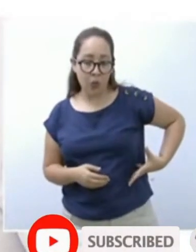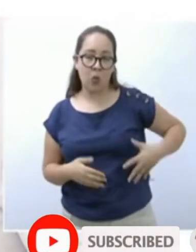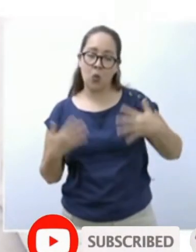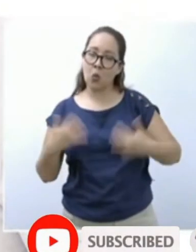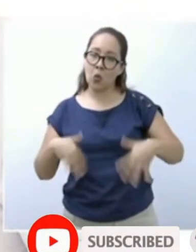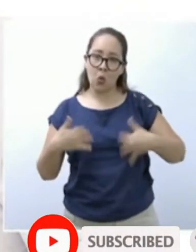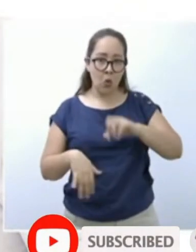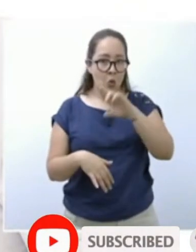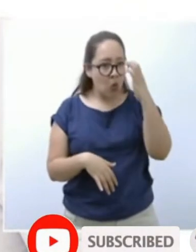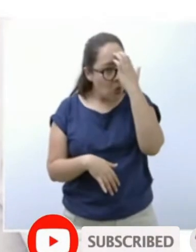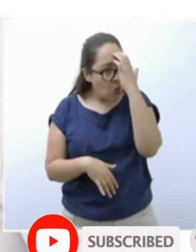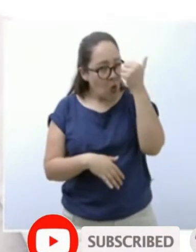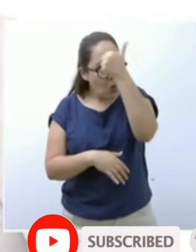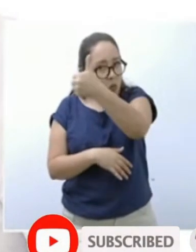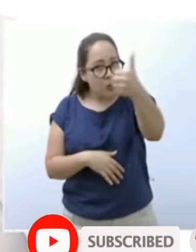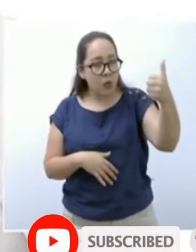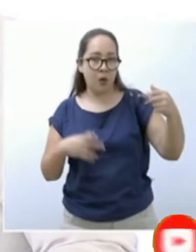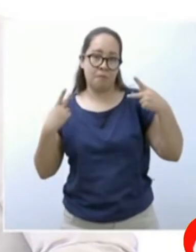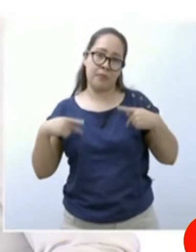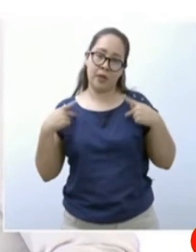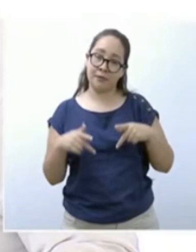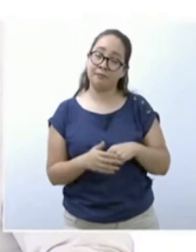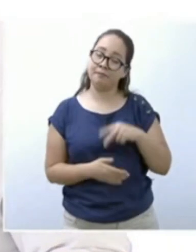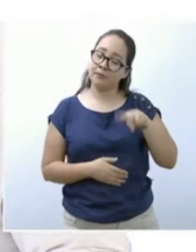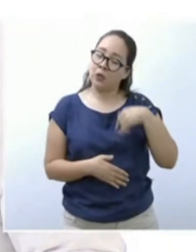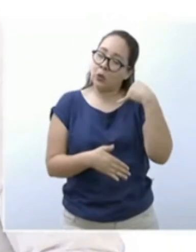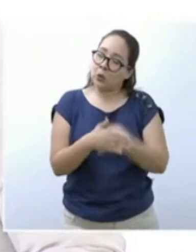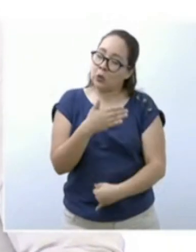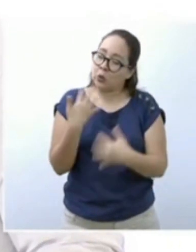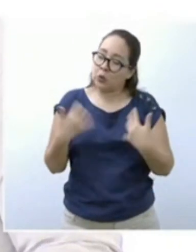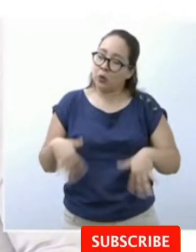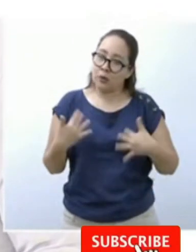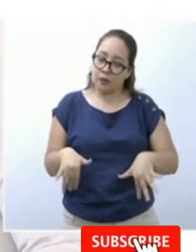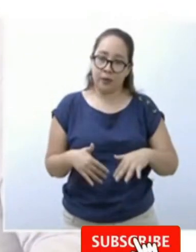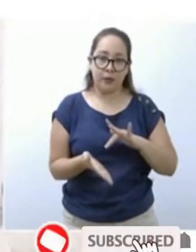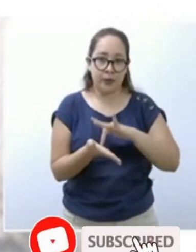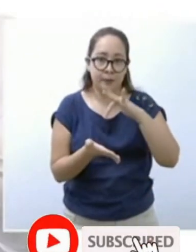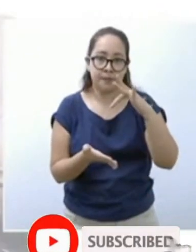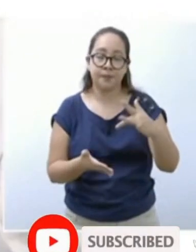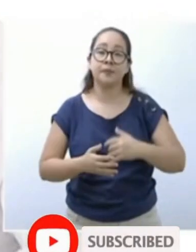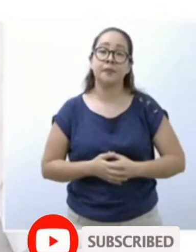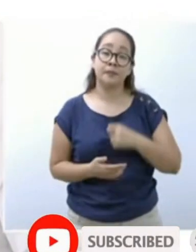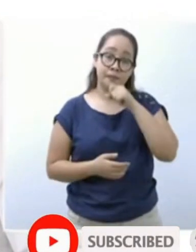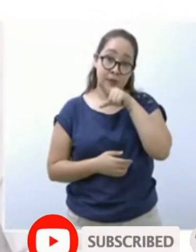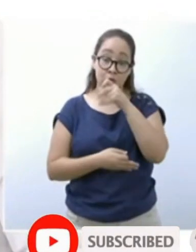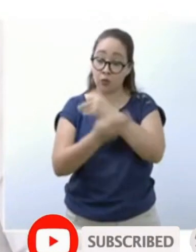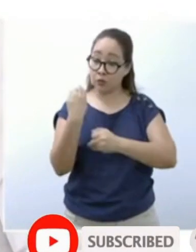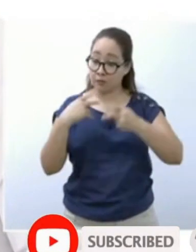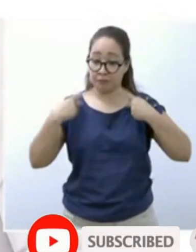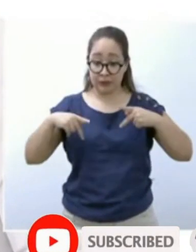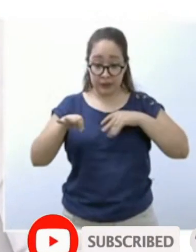a cada uno de ustedes. Así que, de verdad, mi profundo reconocimiento. También, a todos nuestros caficultores